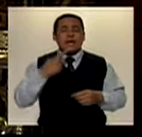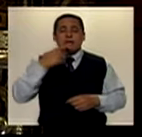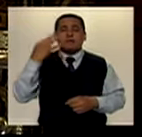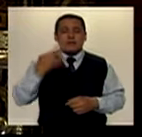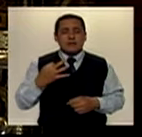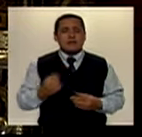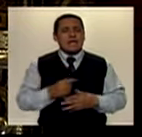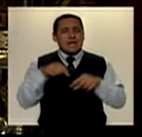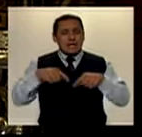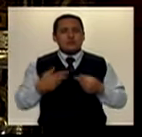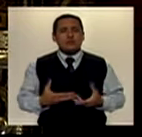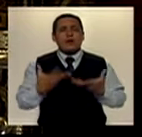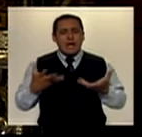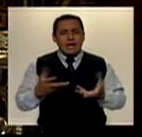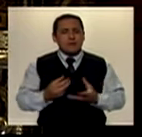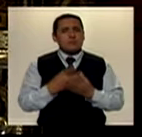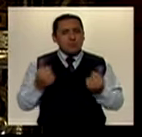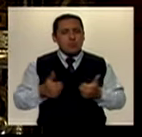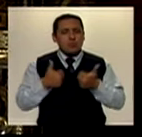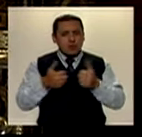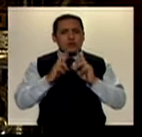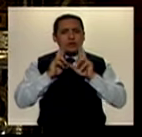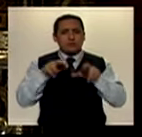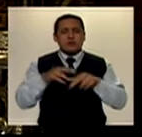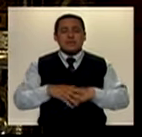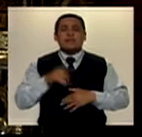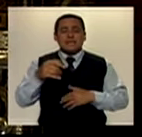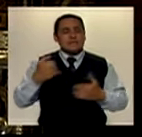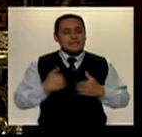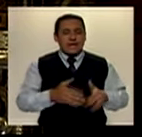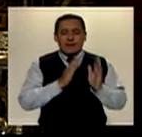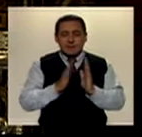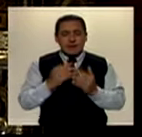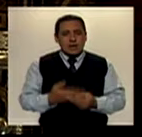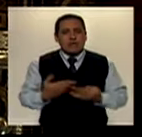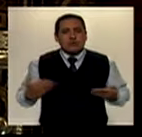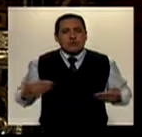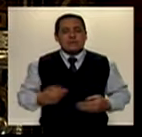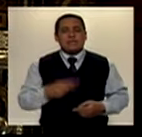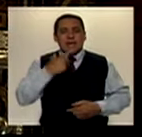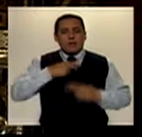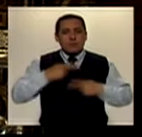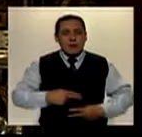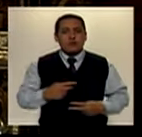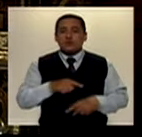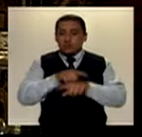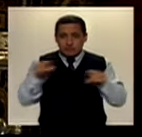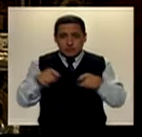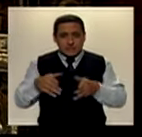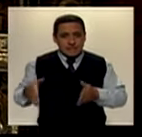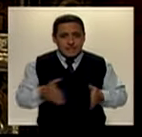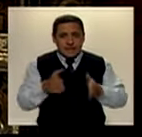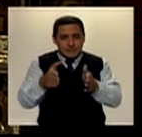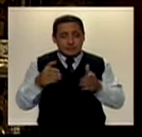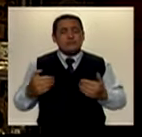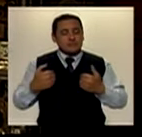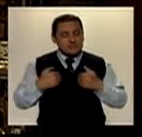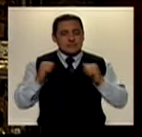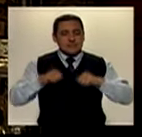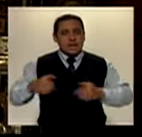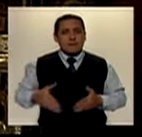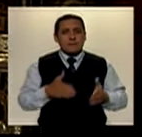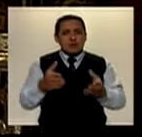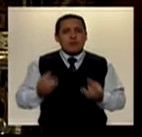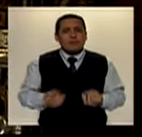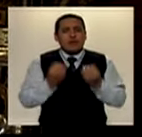muchos y buenos resultados. Se tienen que preparar los recursos humanos. Exacto. Y ustedes están en ese camino. Estamos en ese camino